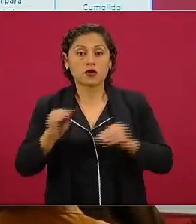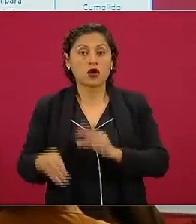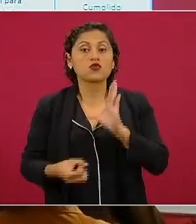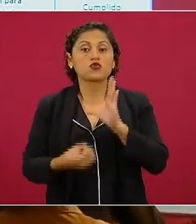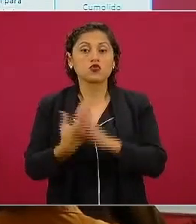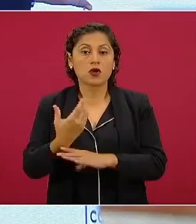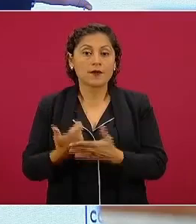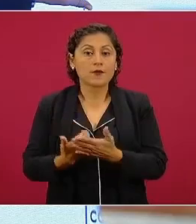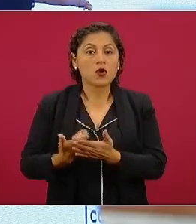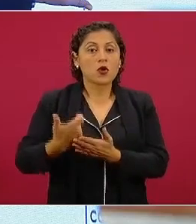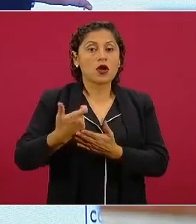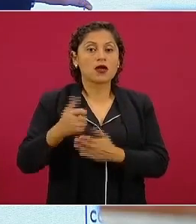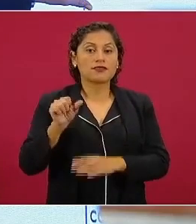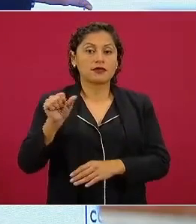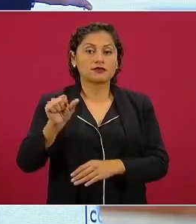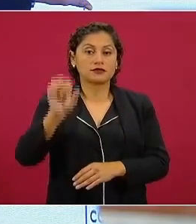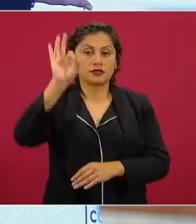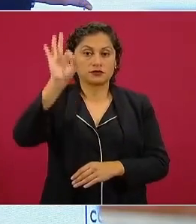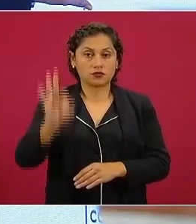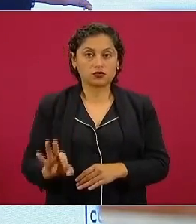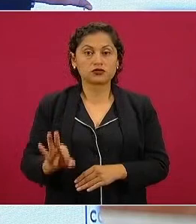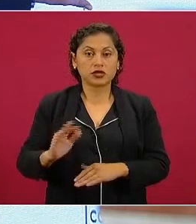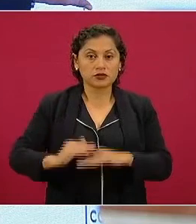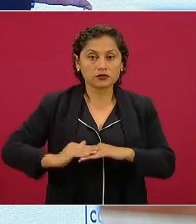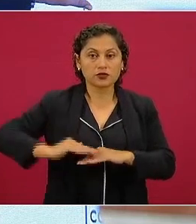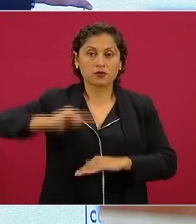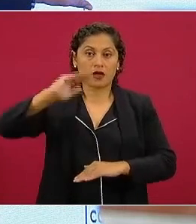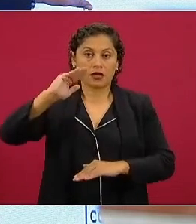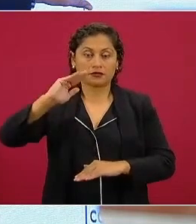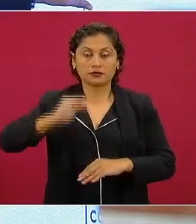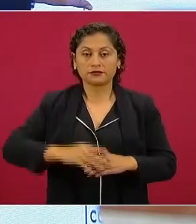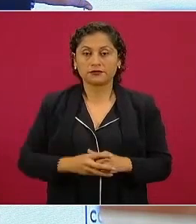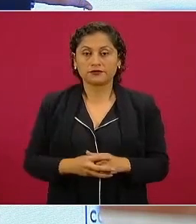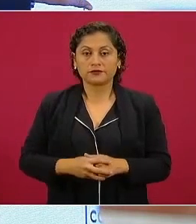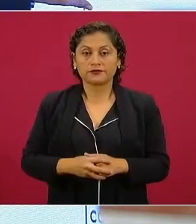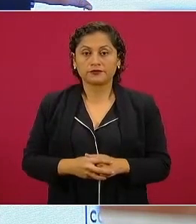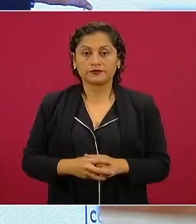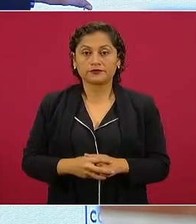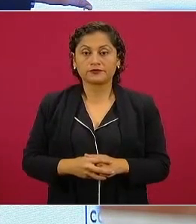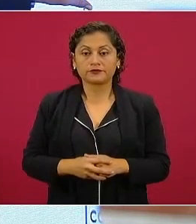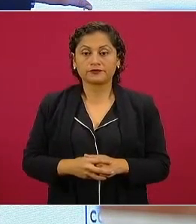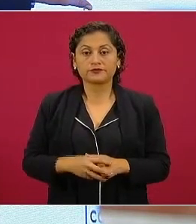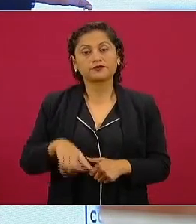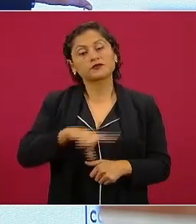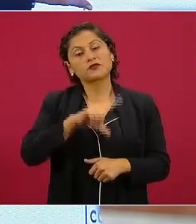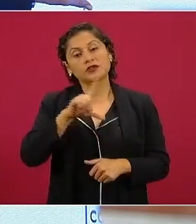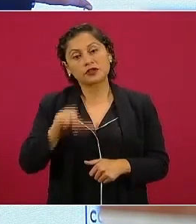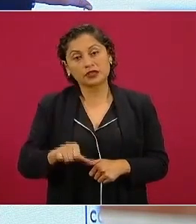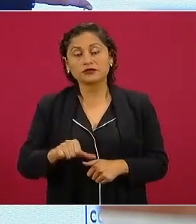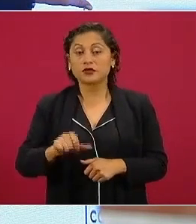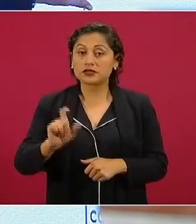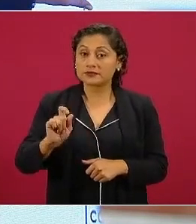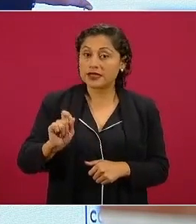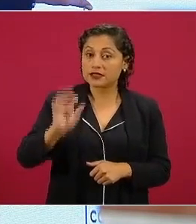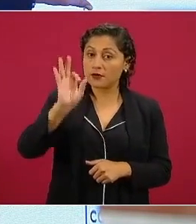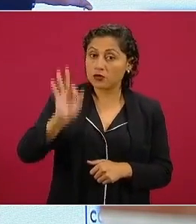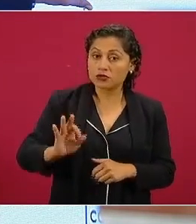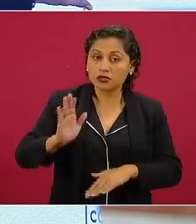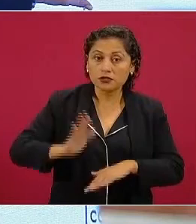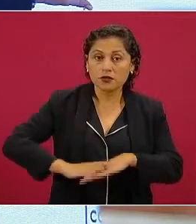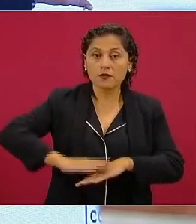16 por ciento al salario mínimo el segundo aumento 20 por ciento